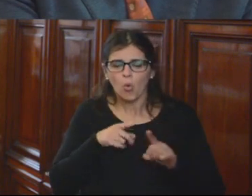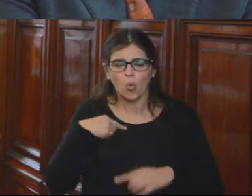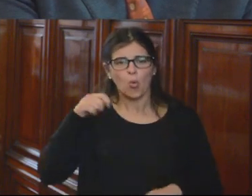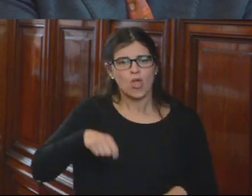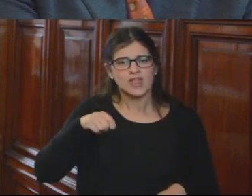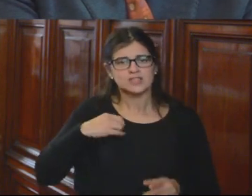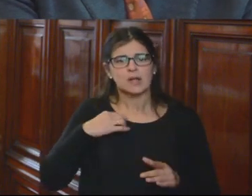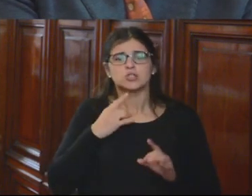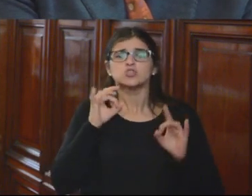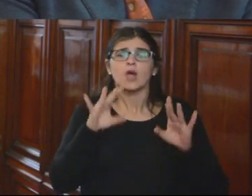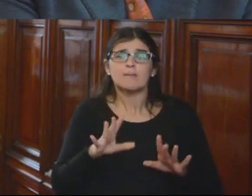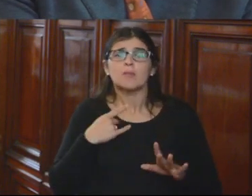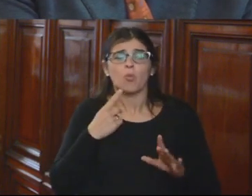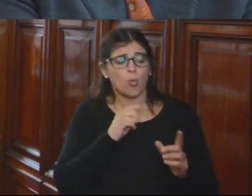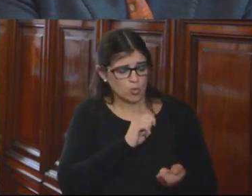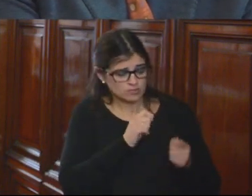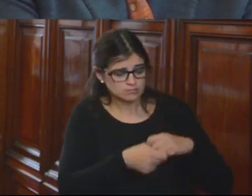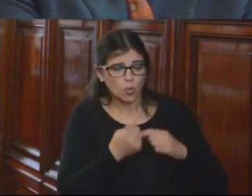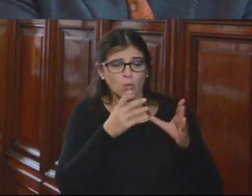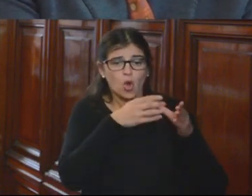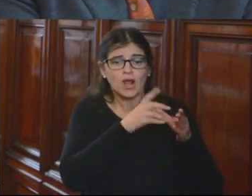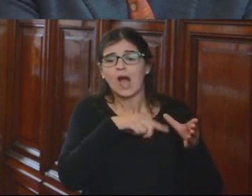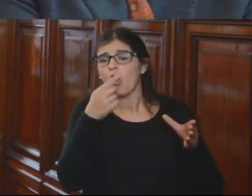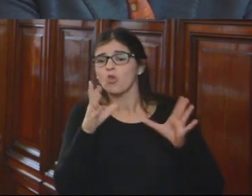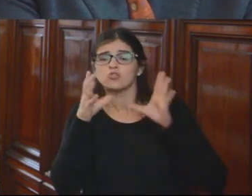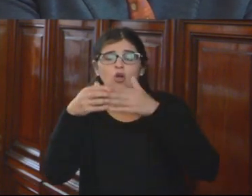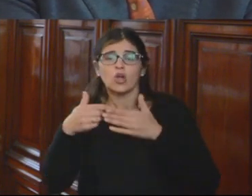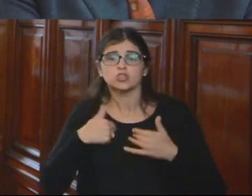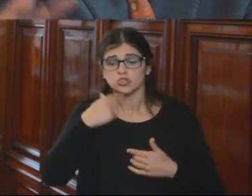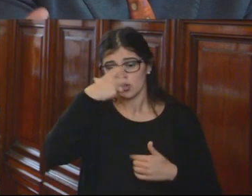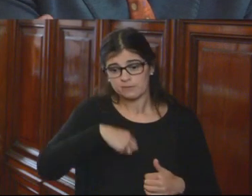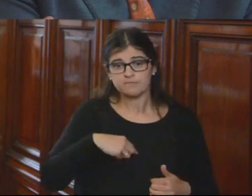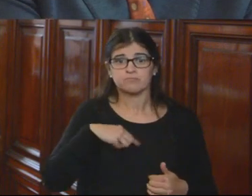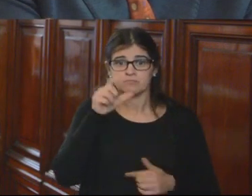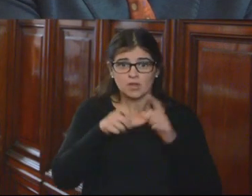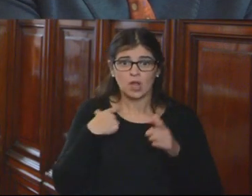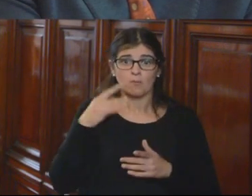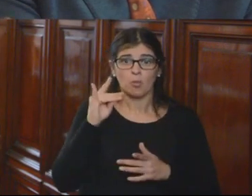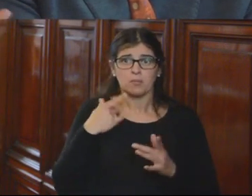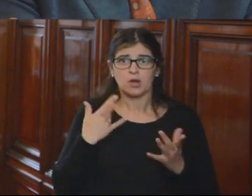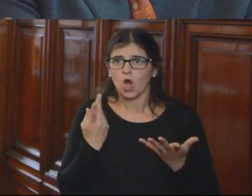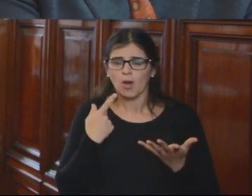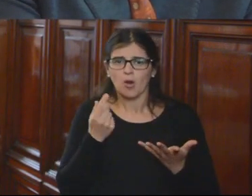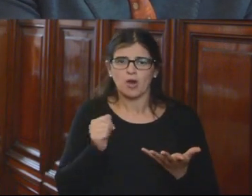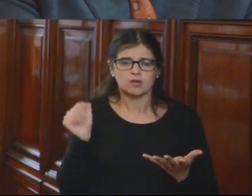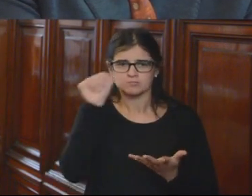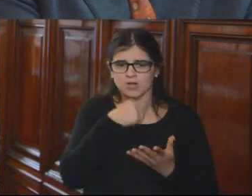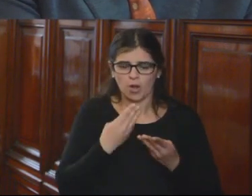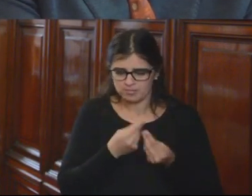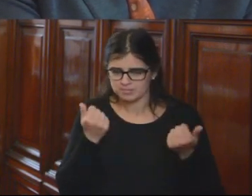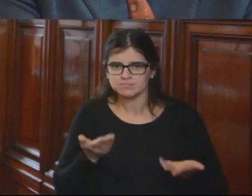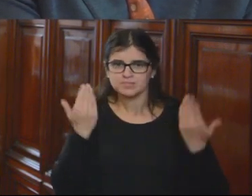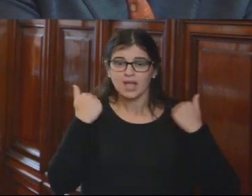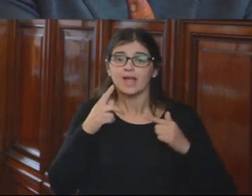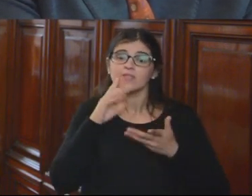por el simple hecho de una transición de un órgano a otro órgano y yo, ciudadano boliviano, quedé borrado? Porque mi derecho que accedía a la